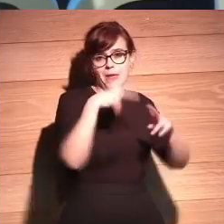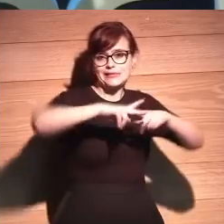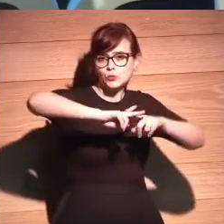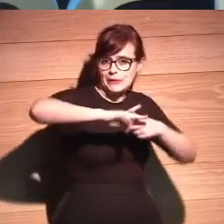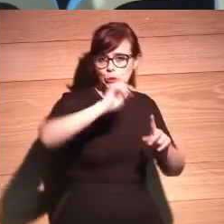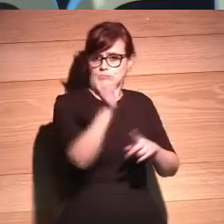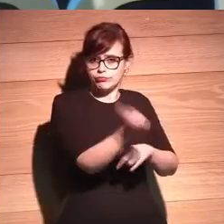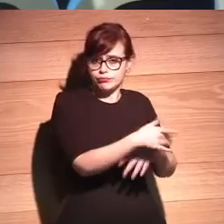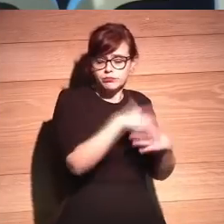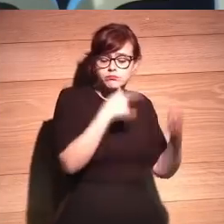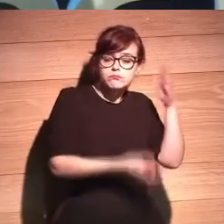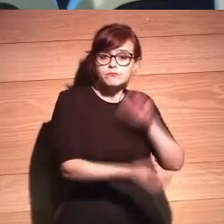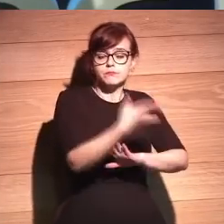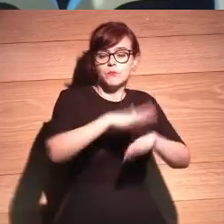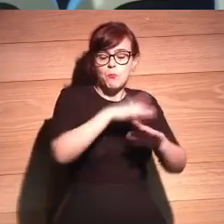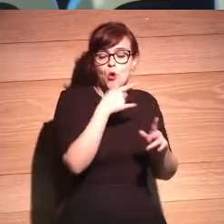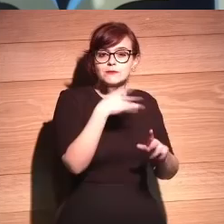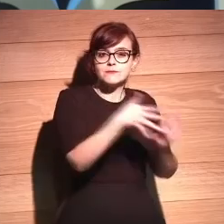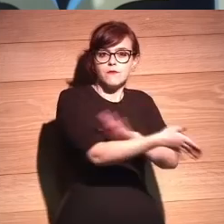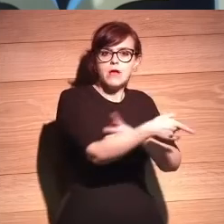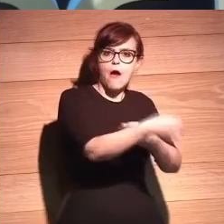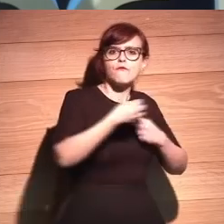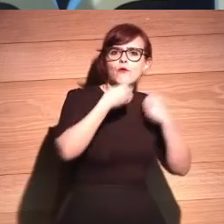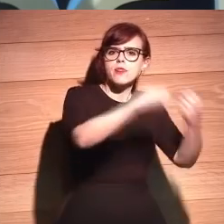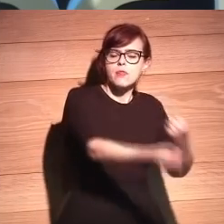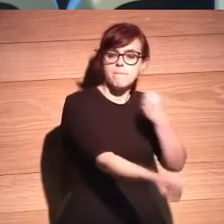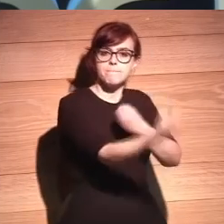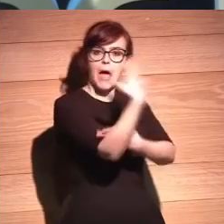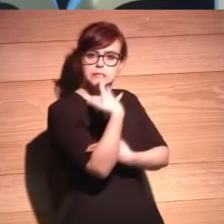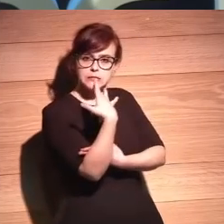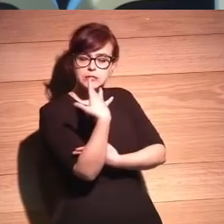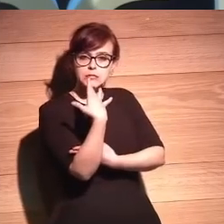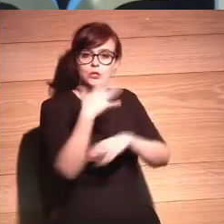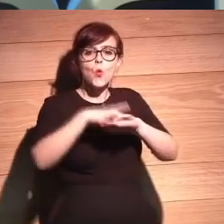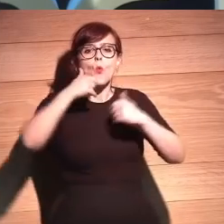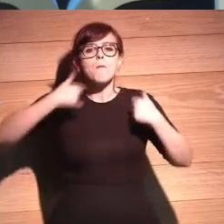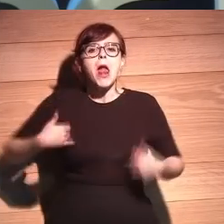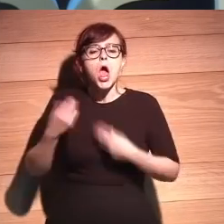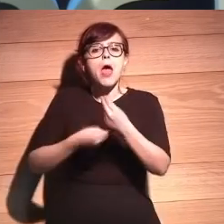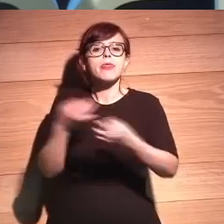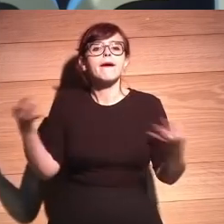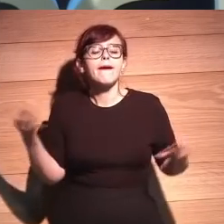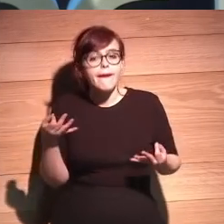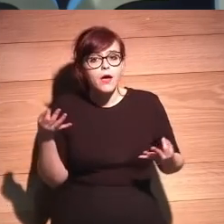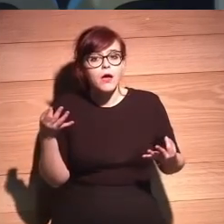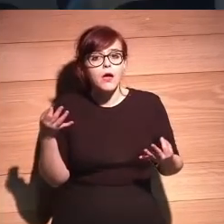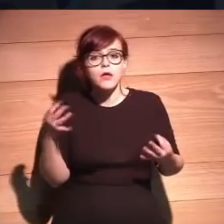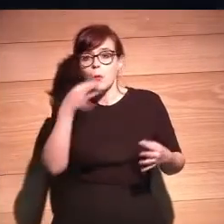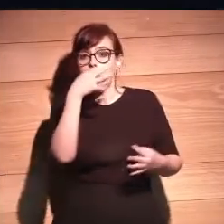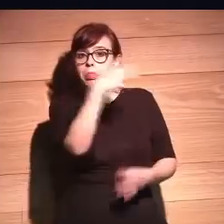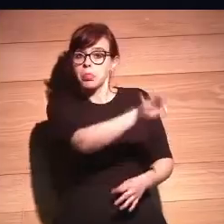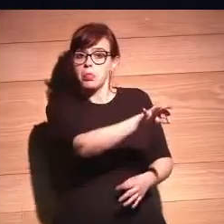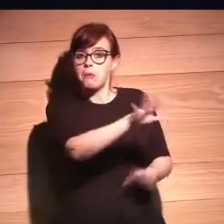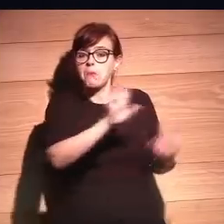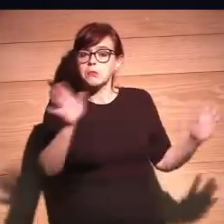instrumentos que nos superan en fuerza, ¿qué hemos hecho los humanos? Nos hemos delegado